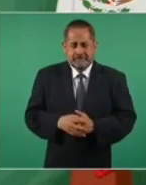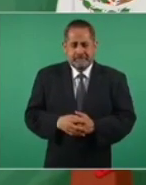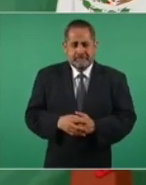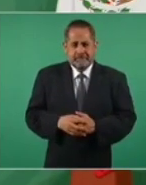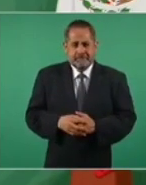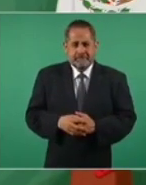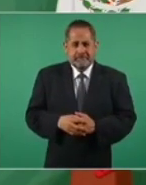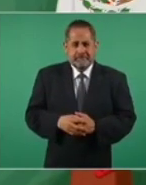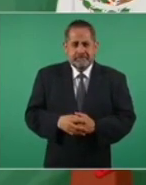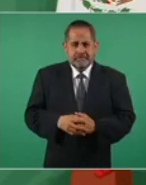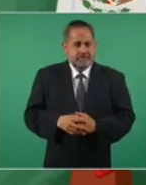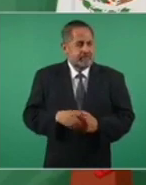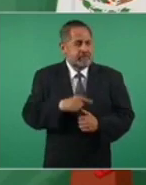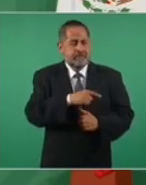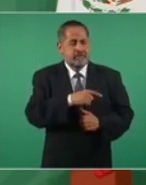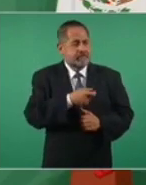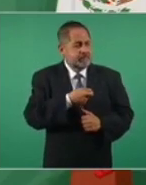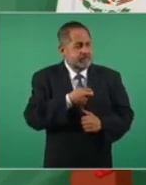Ahora ya